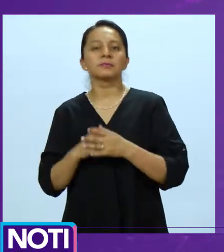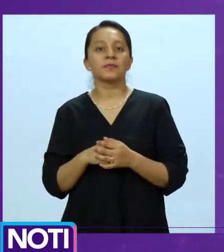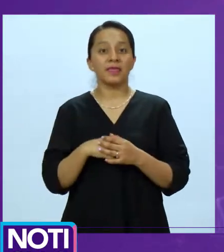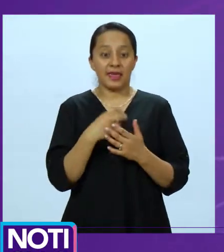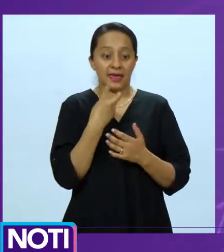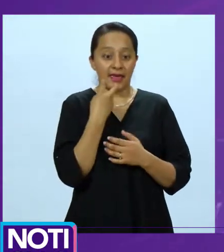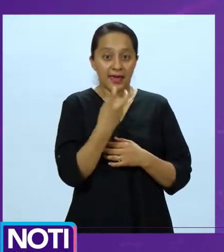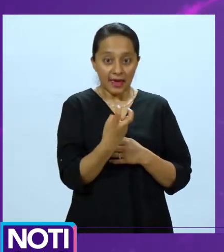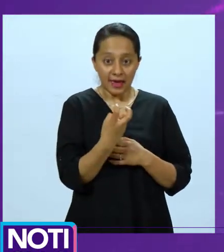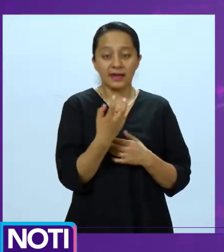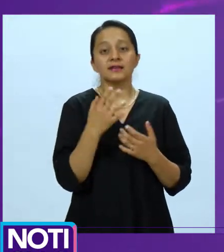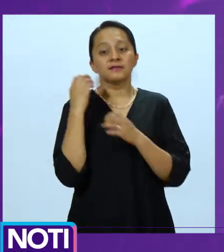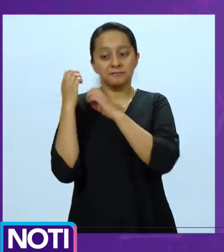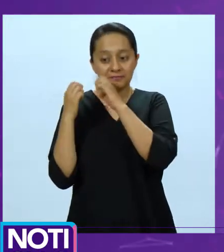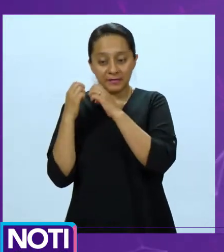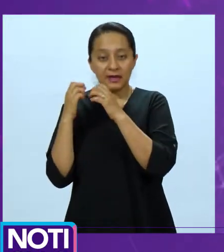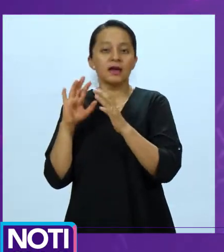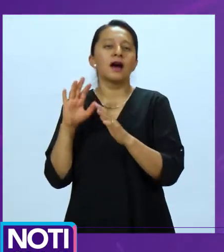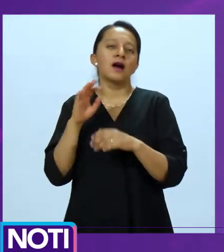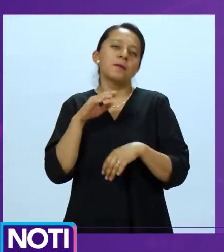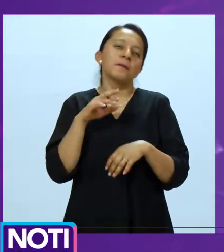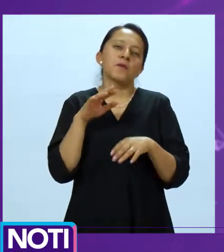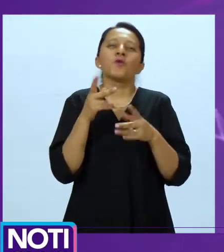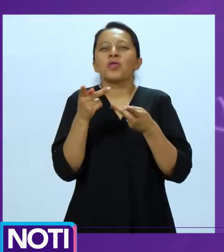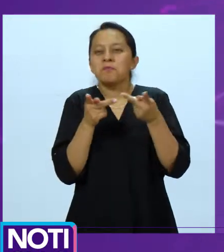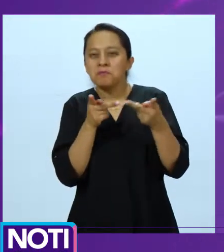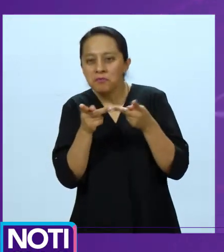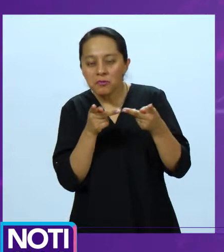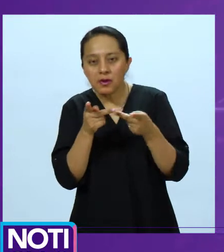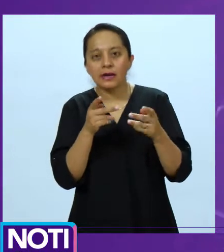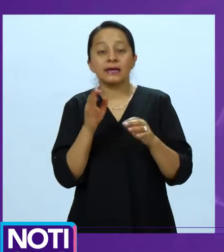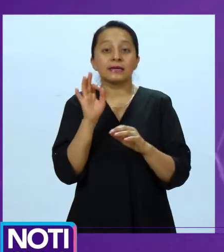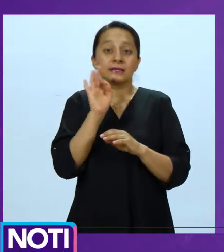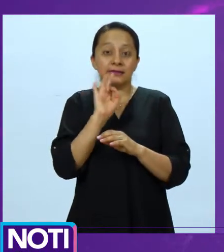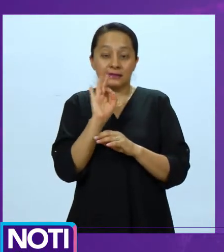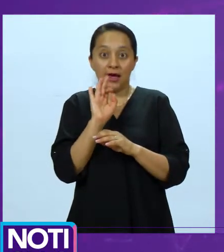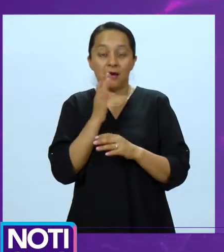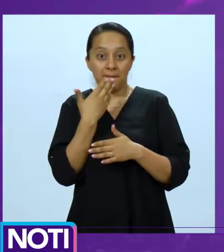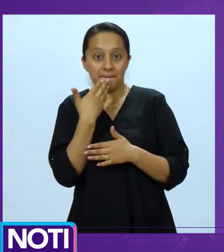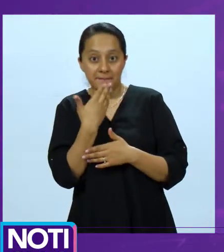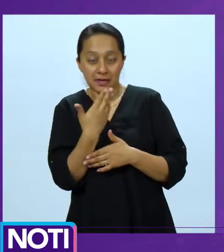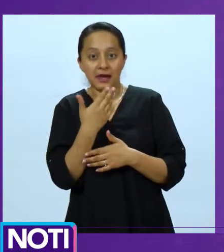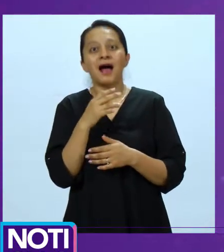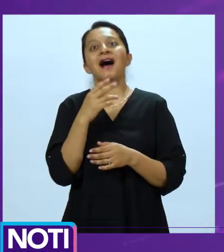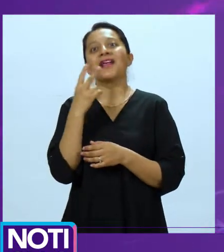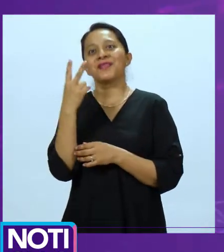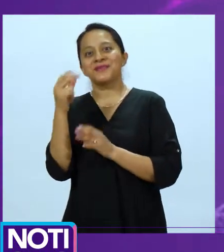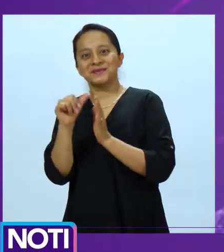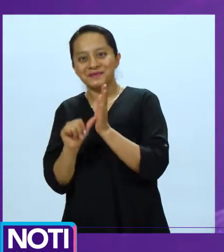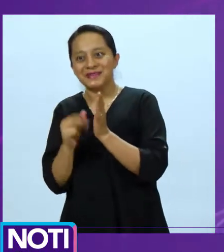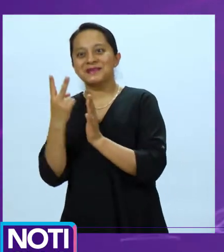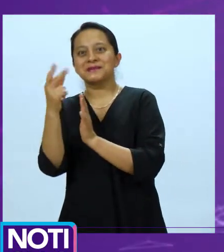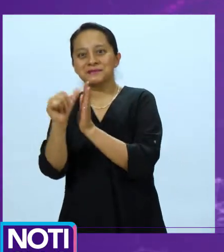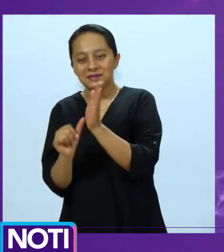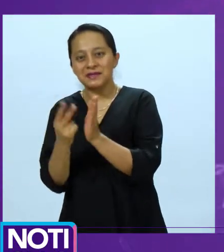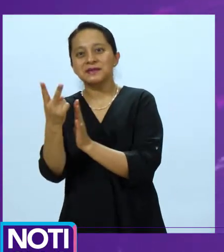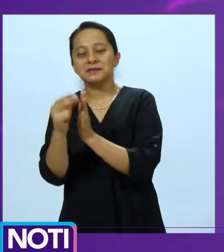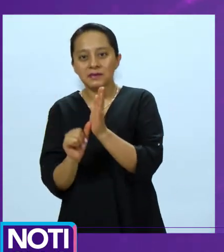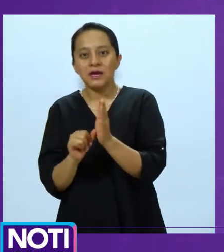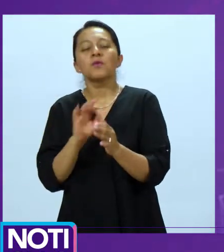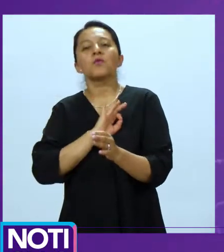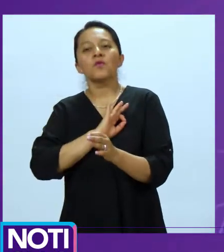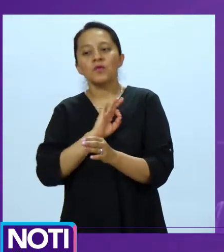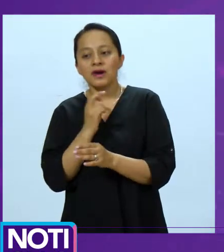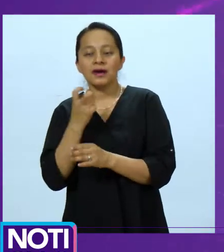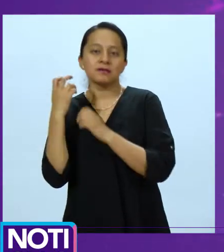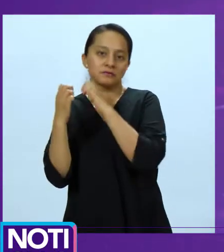buscará repetir el ejercicio cada dos meses para vincular a los buscadores de empleo con quienes tienen los espacios para que puedan desempeñarse en el